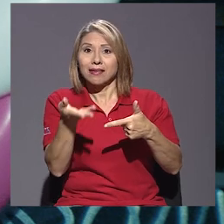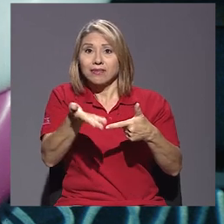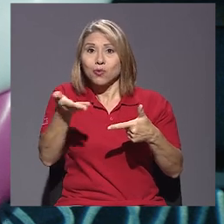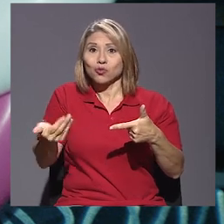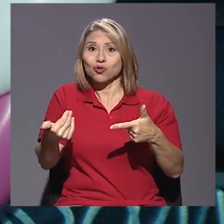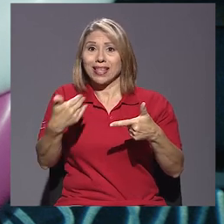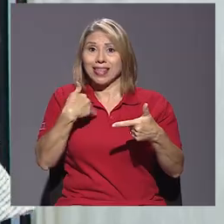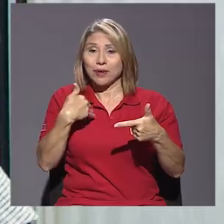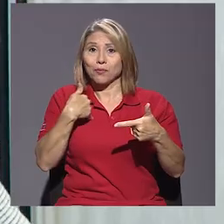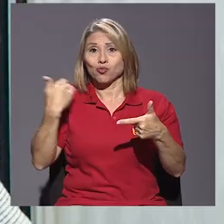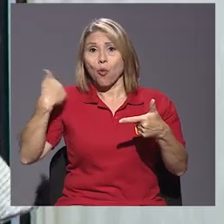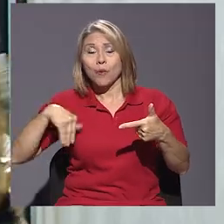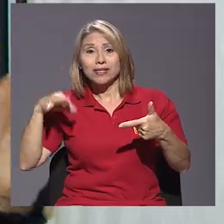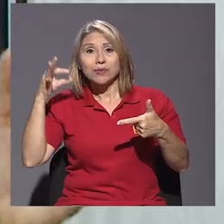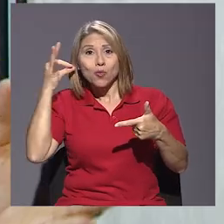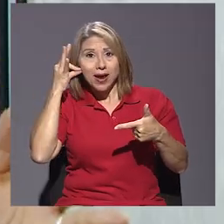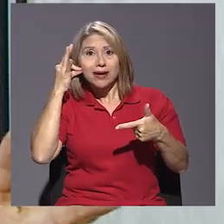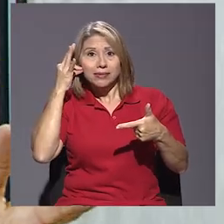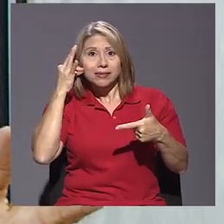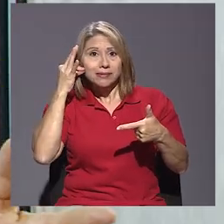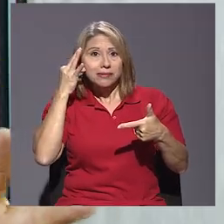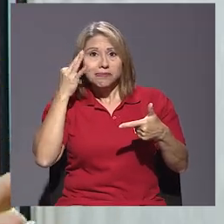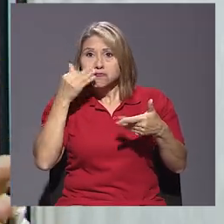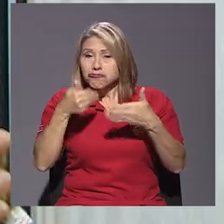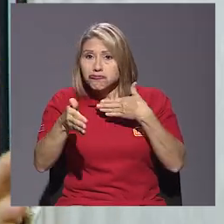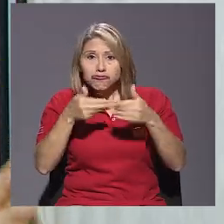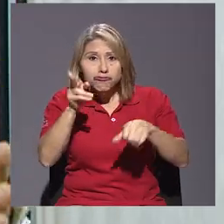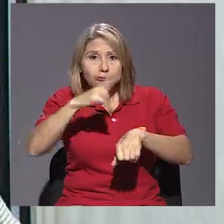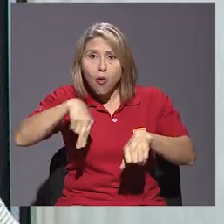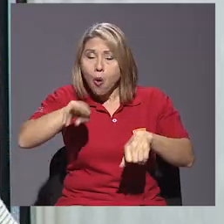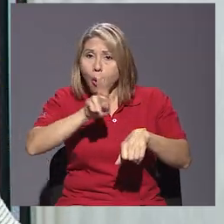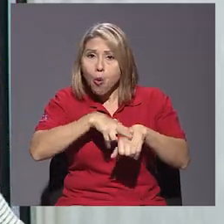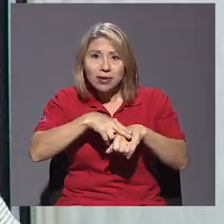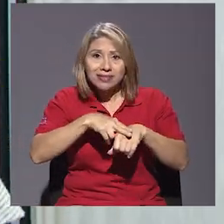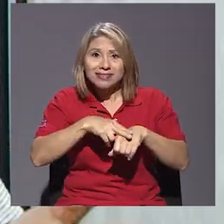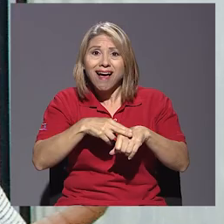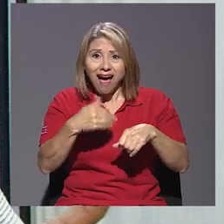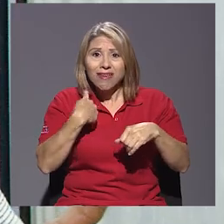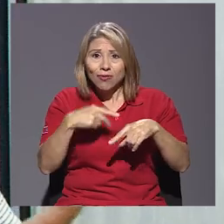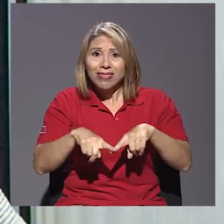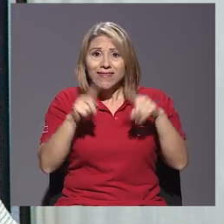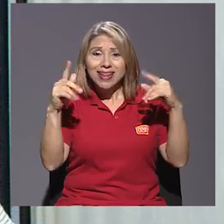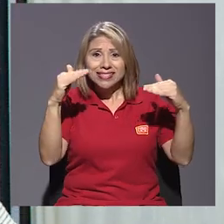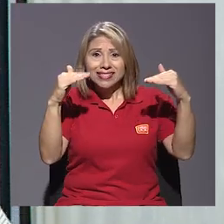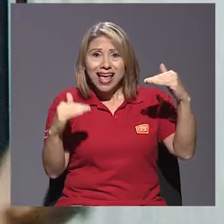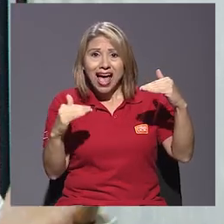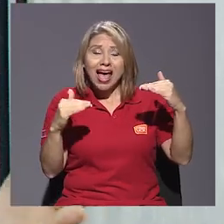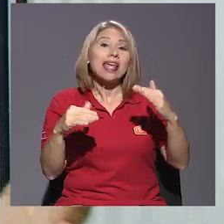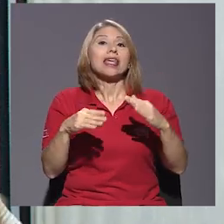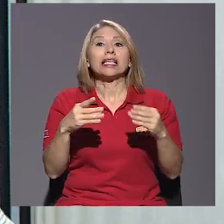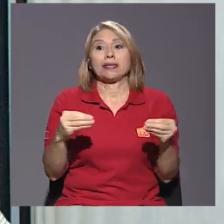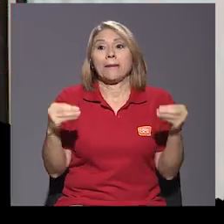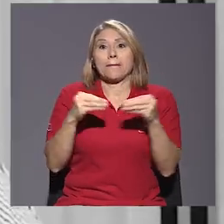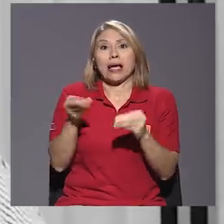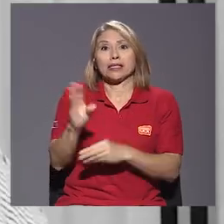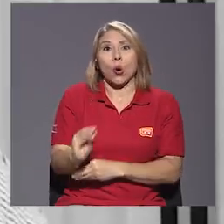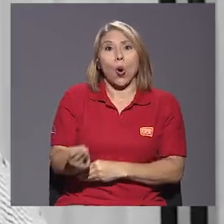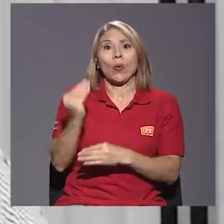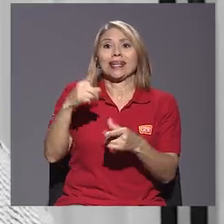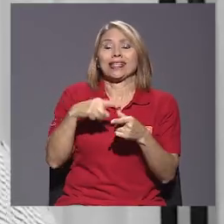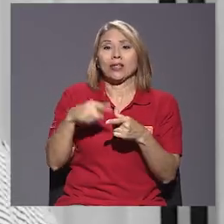con los que contamos, hombres y mujeres de a pie, y sobre todo entre más jóvenes, mayor, es esa brecha.